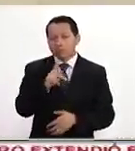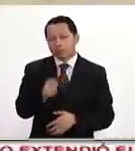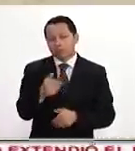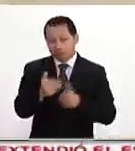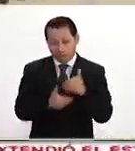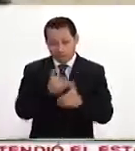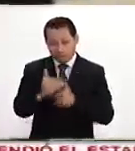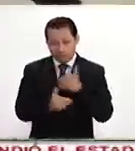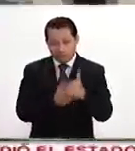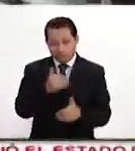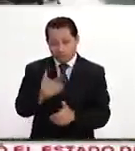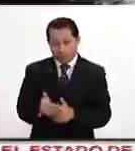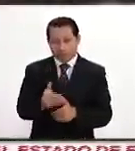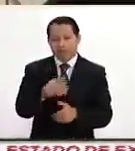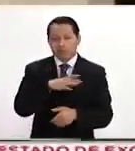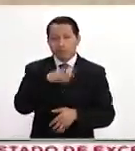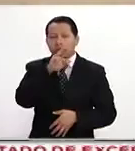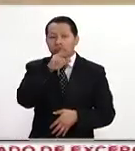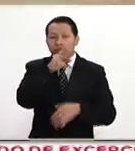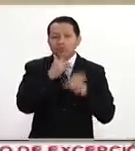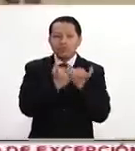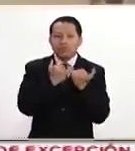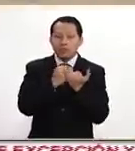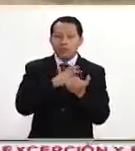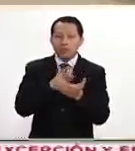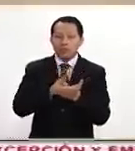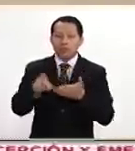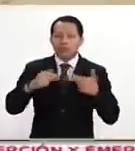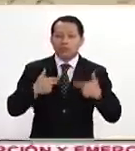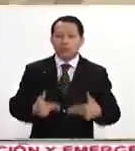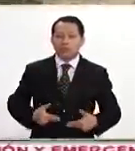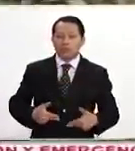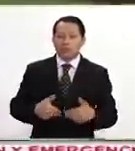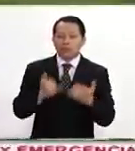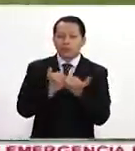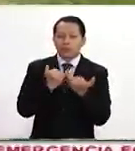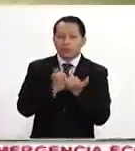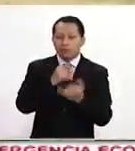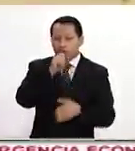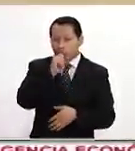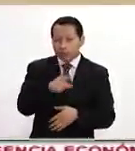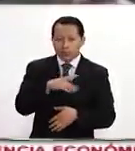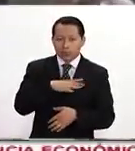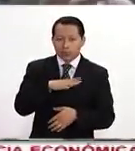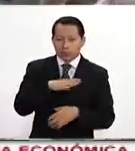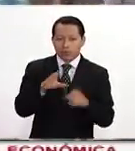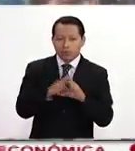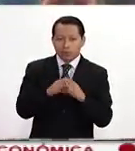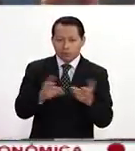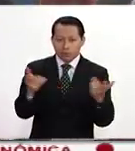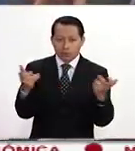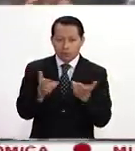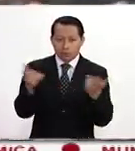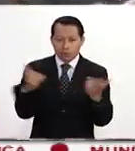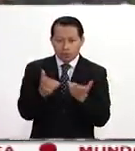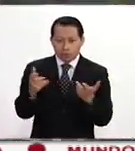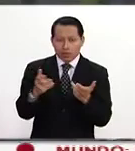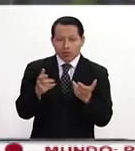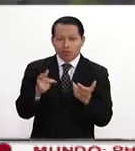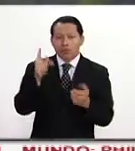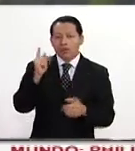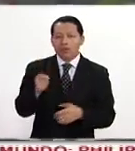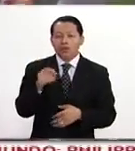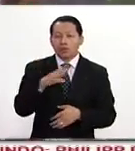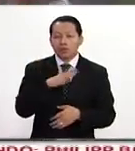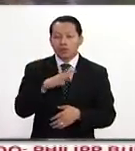avance, habla de una preocupación por los derechos humanos y de una intención de accionar en caso de que